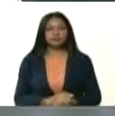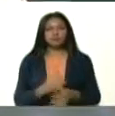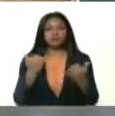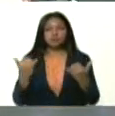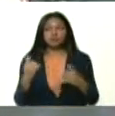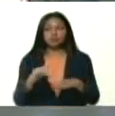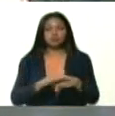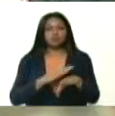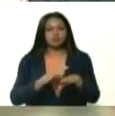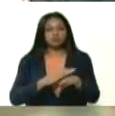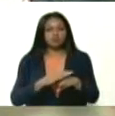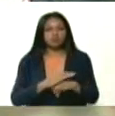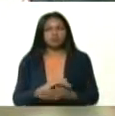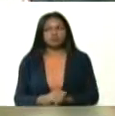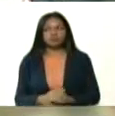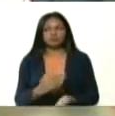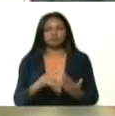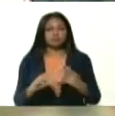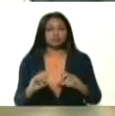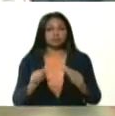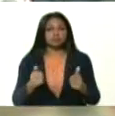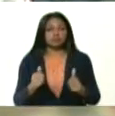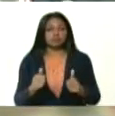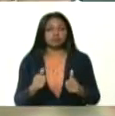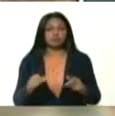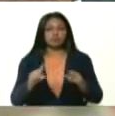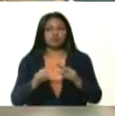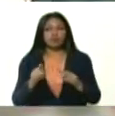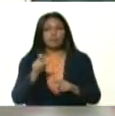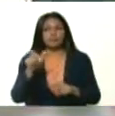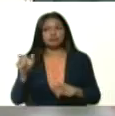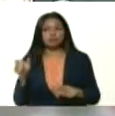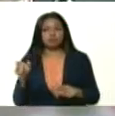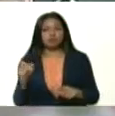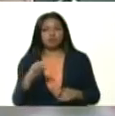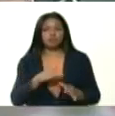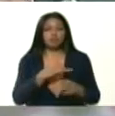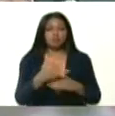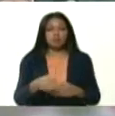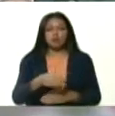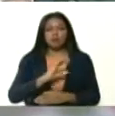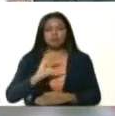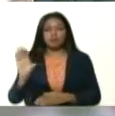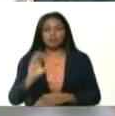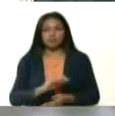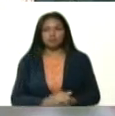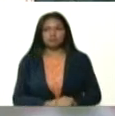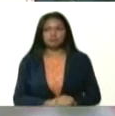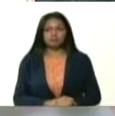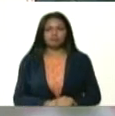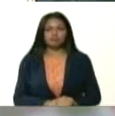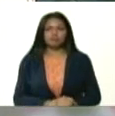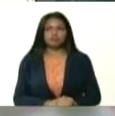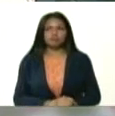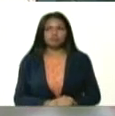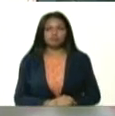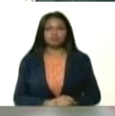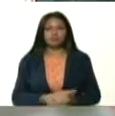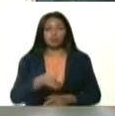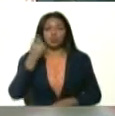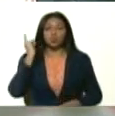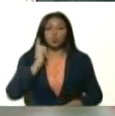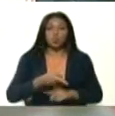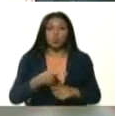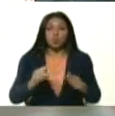el jueves vamos a iniciarlo de acuerdo con los compañeros del Plan Patria, y yo quiero decirle además, presidente, que usted nos ordenó